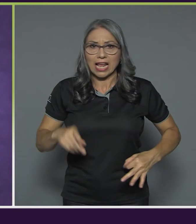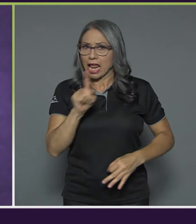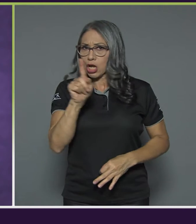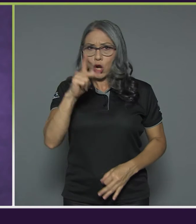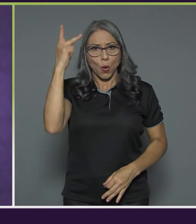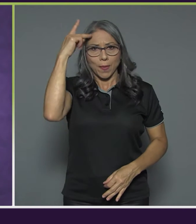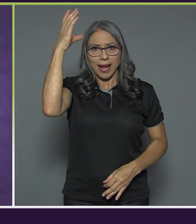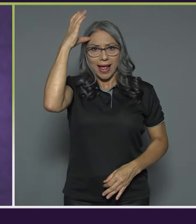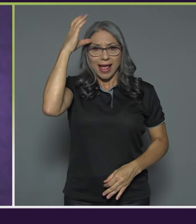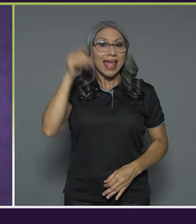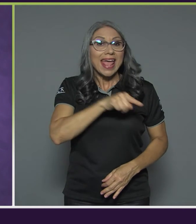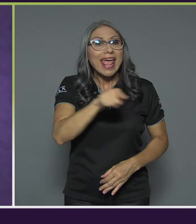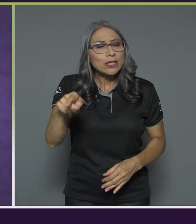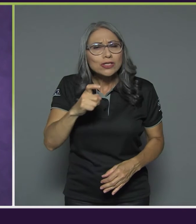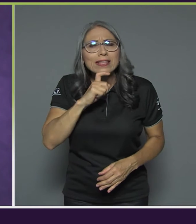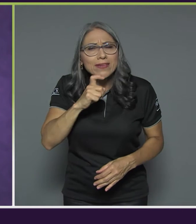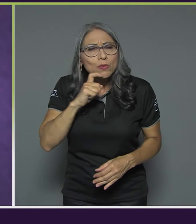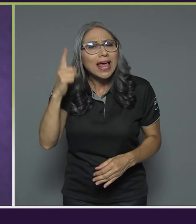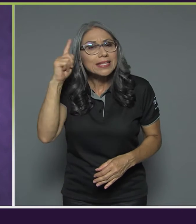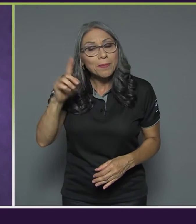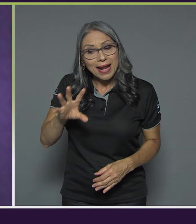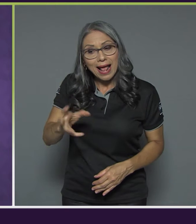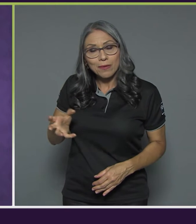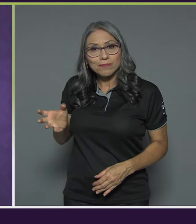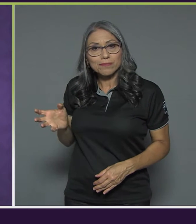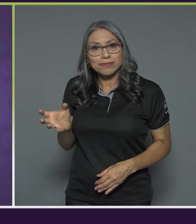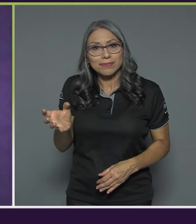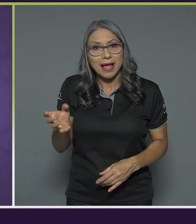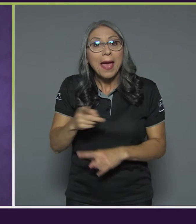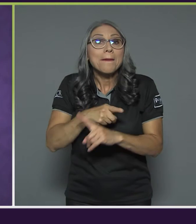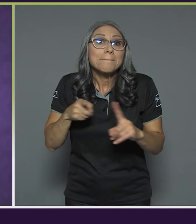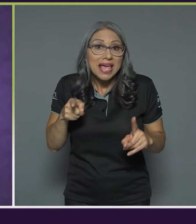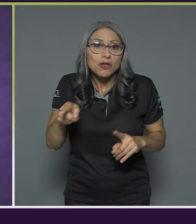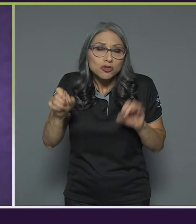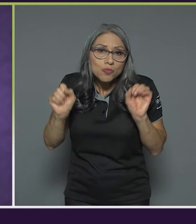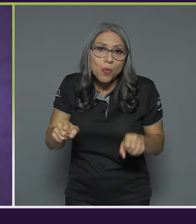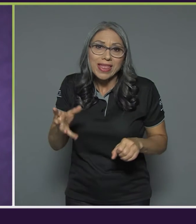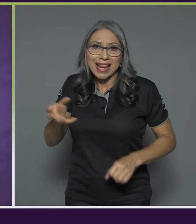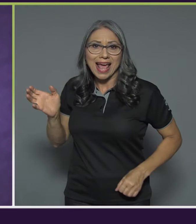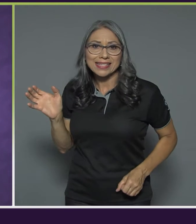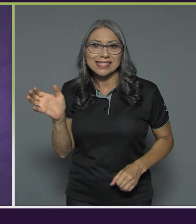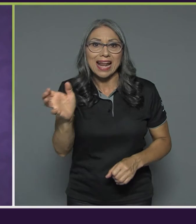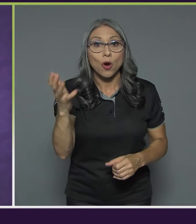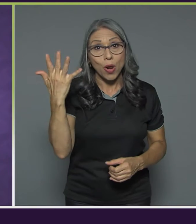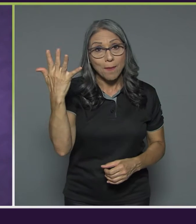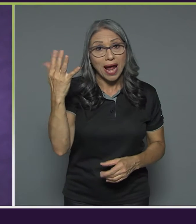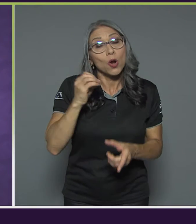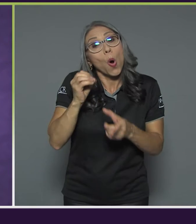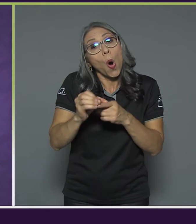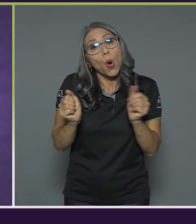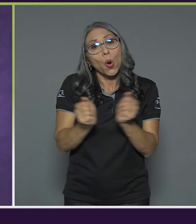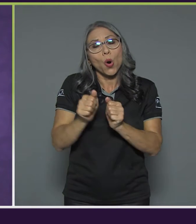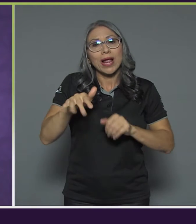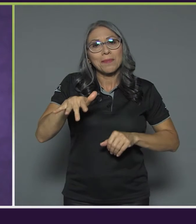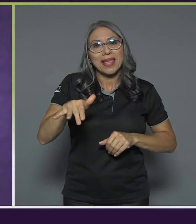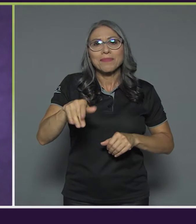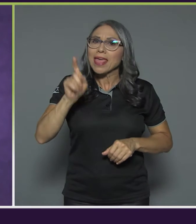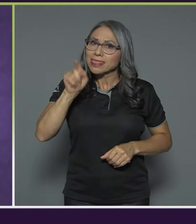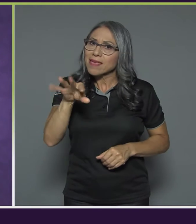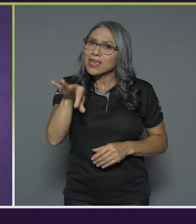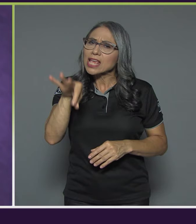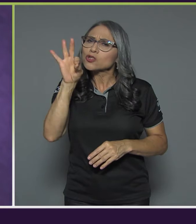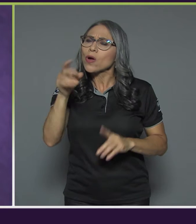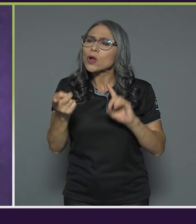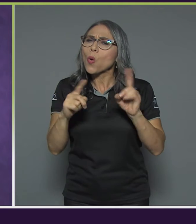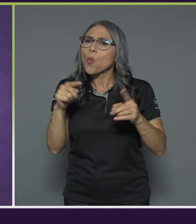dificultades para arrojar la bocha, pero lanzan con la mano o con el pie, debiendo escoger con qué extremidades lo